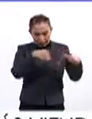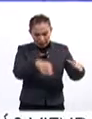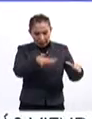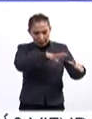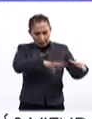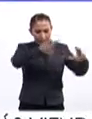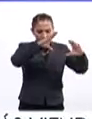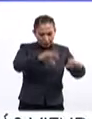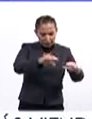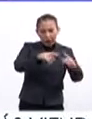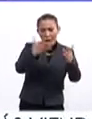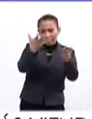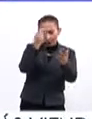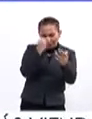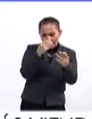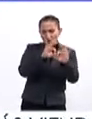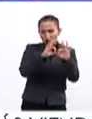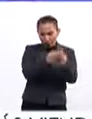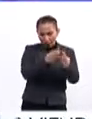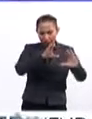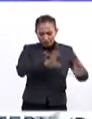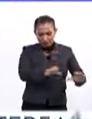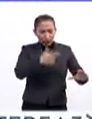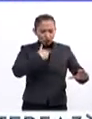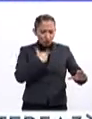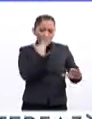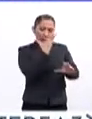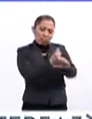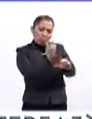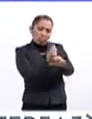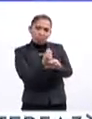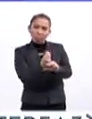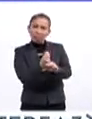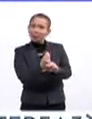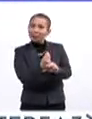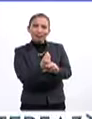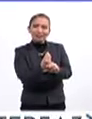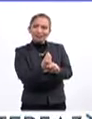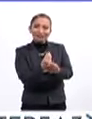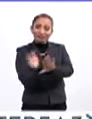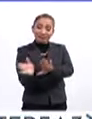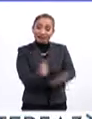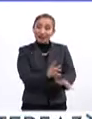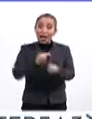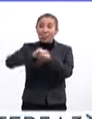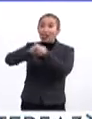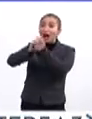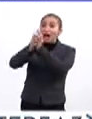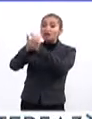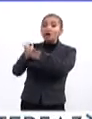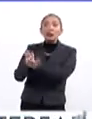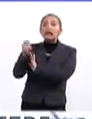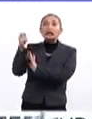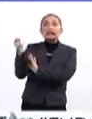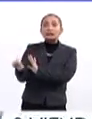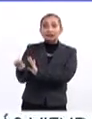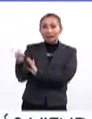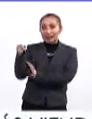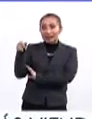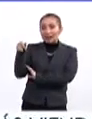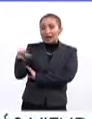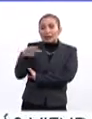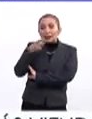enseñar, un sistema de aprender, y entonces yo voy haciendo adaptaciones. Cuando hablamos de transformar, estamos hablando